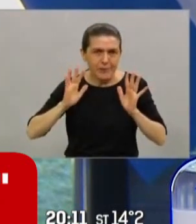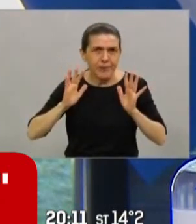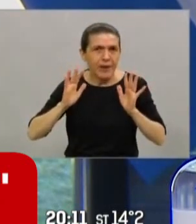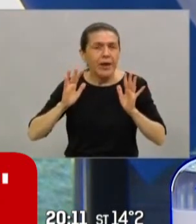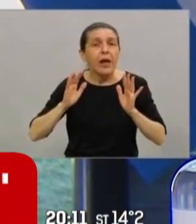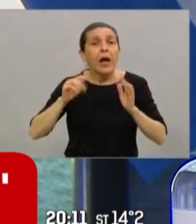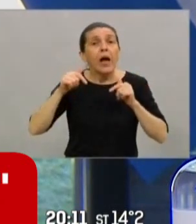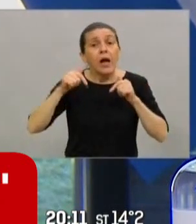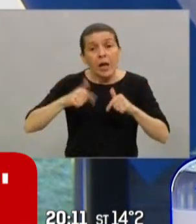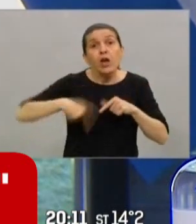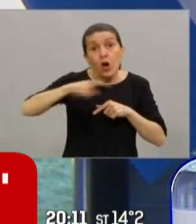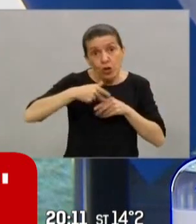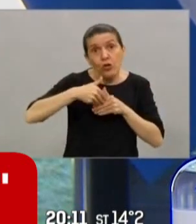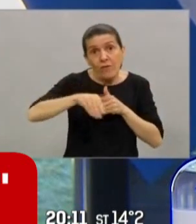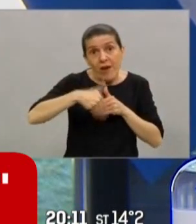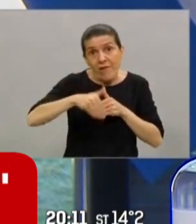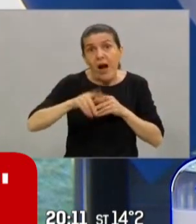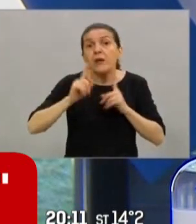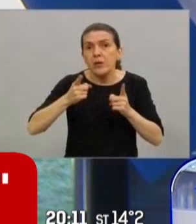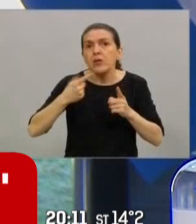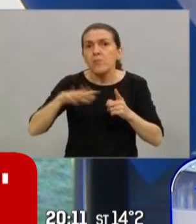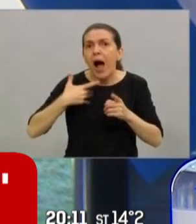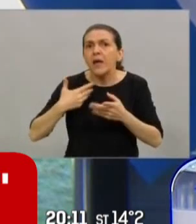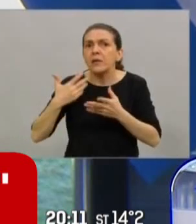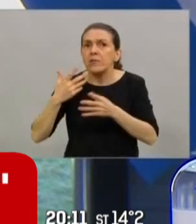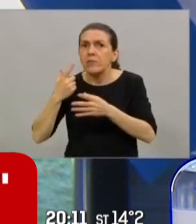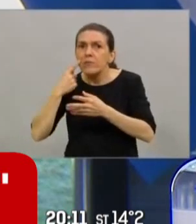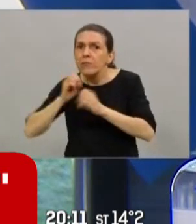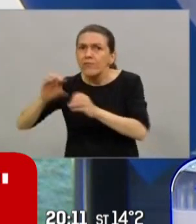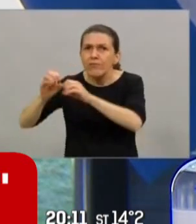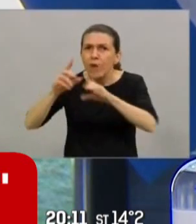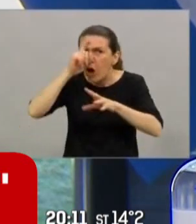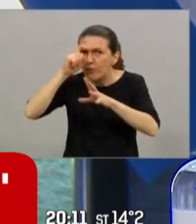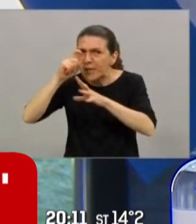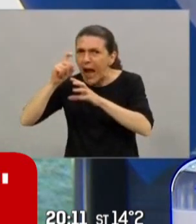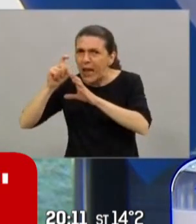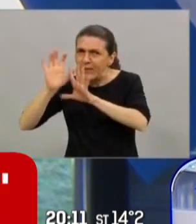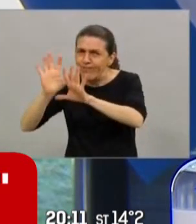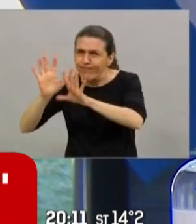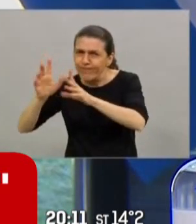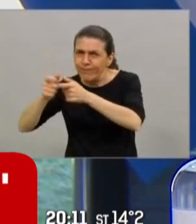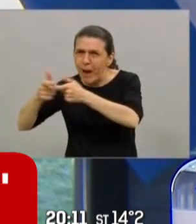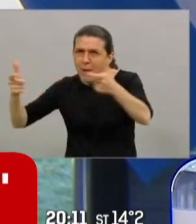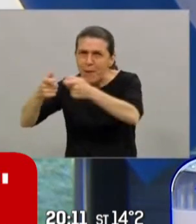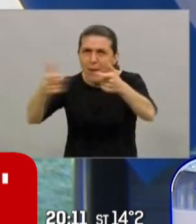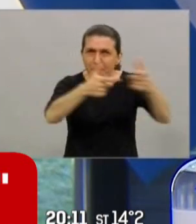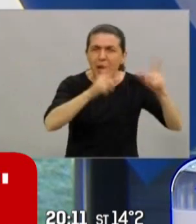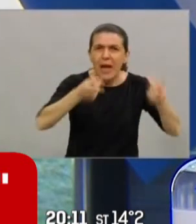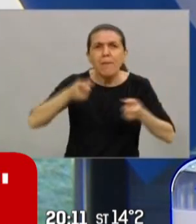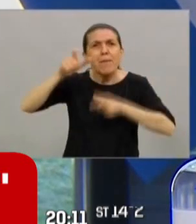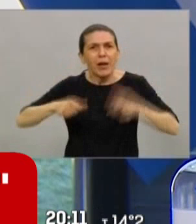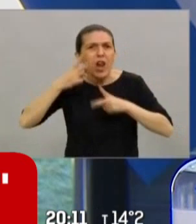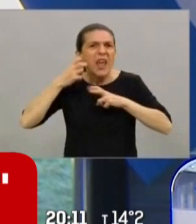Mientras tanto, vamos a seguir trabajando en el fortalecimiento del sistema de salud. Vamos a seguir trabajando en las investigaciones